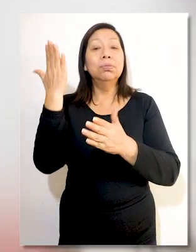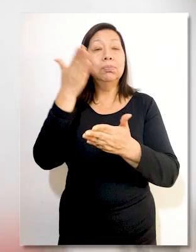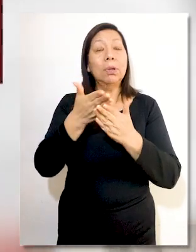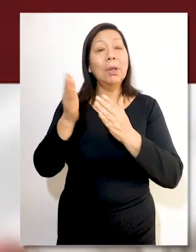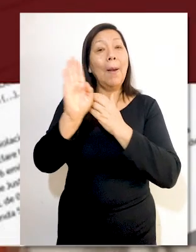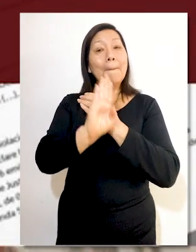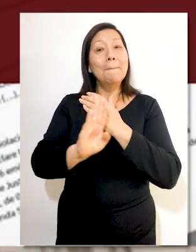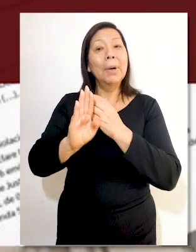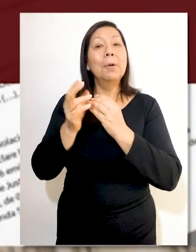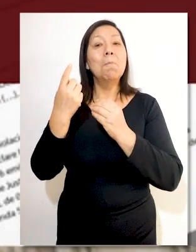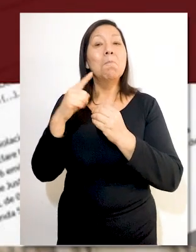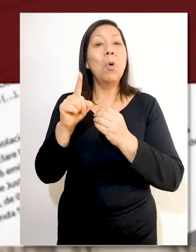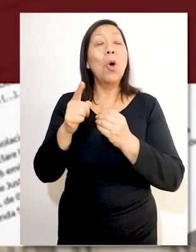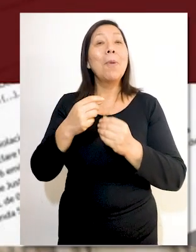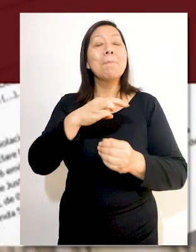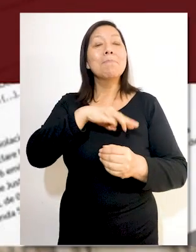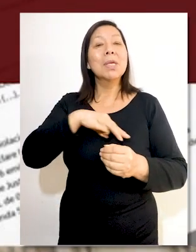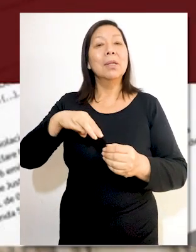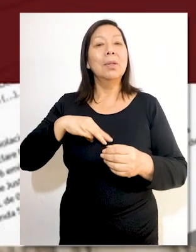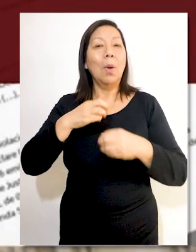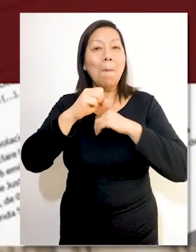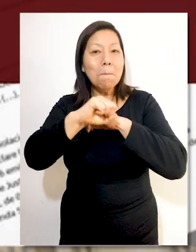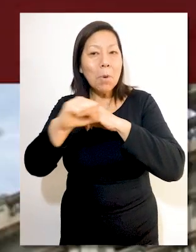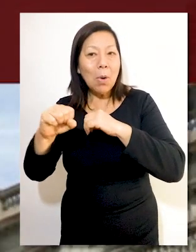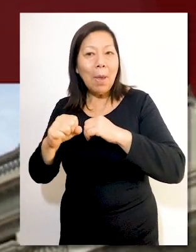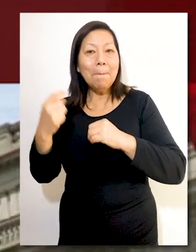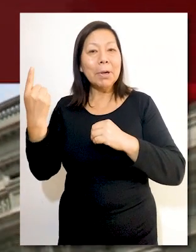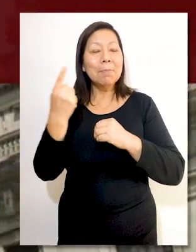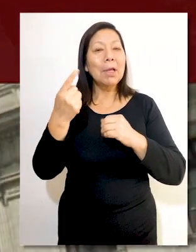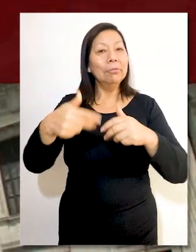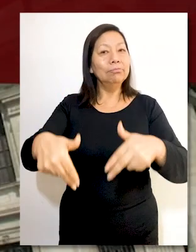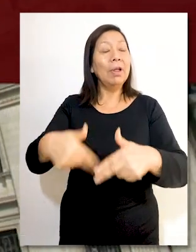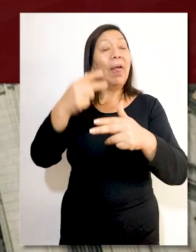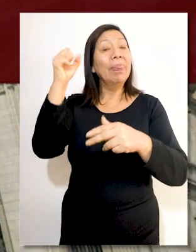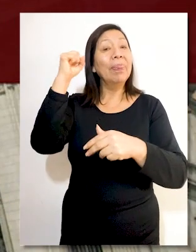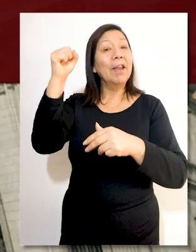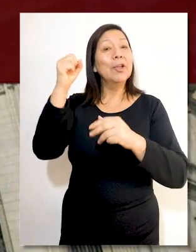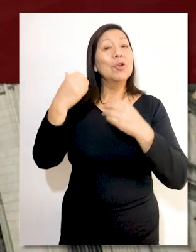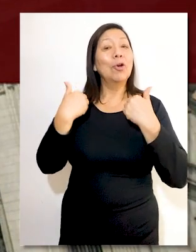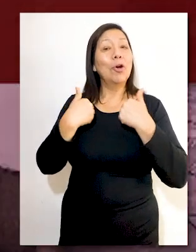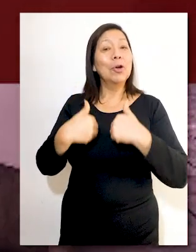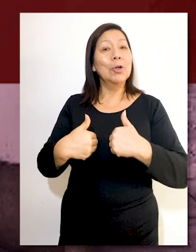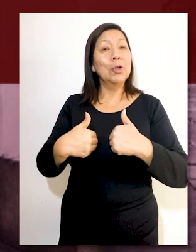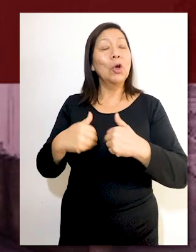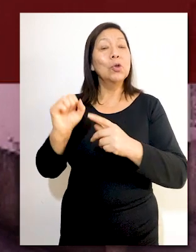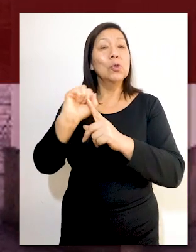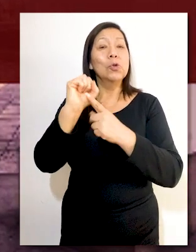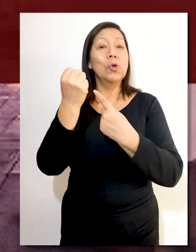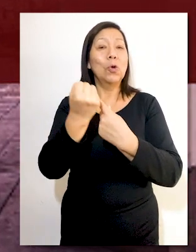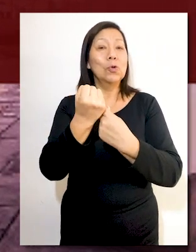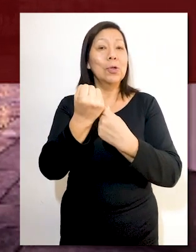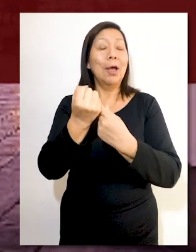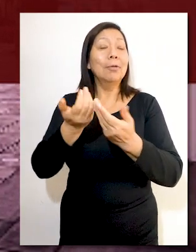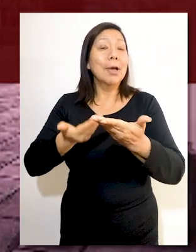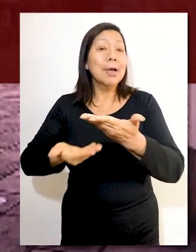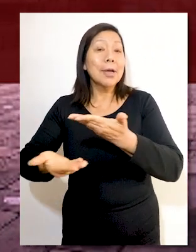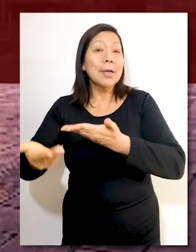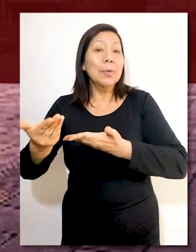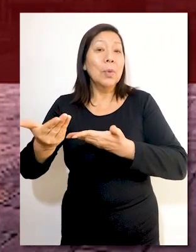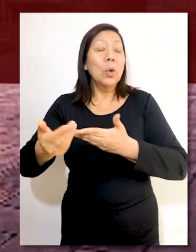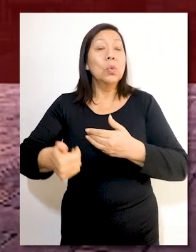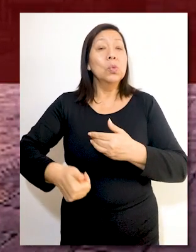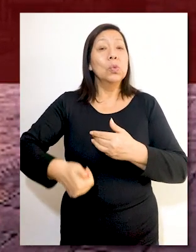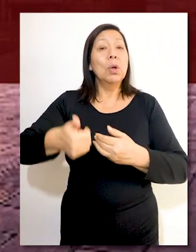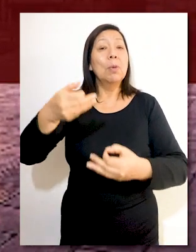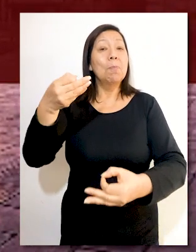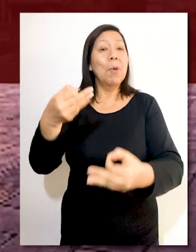demanda de amparo interpuesta por el Ministerio Público contra la primera Sala de Derecho Constitucional y Social Transitoria de la